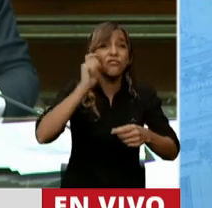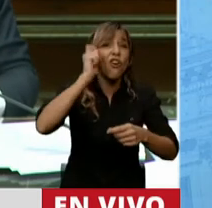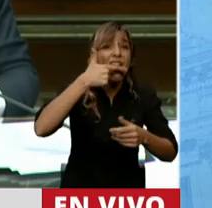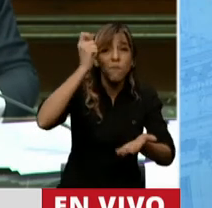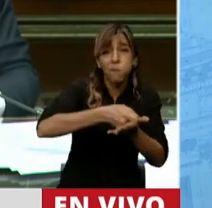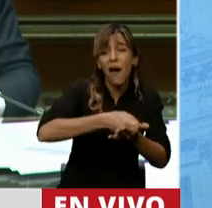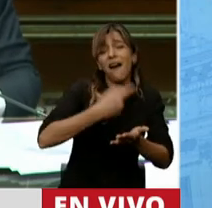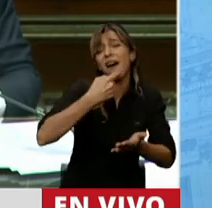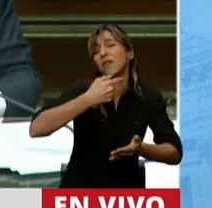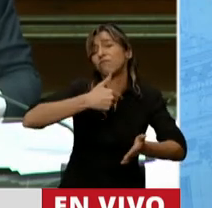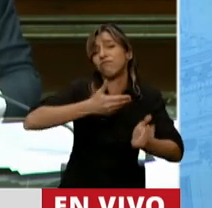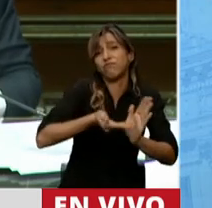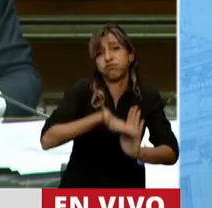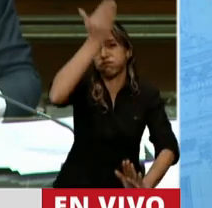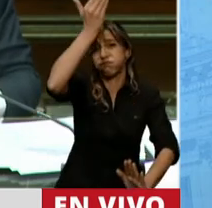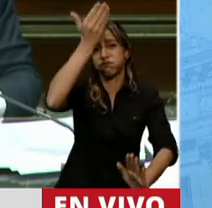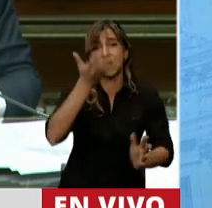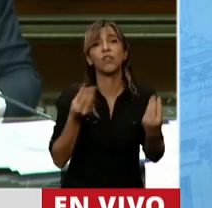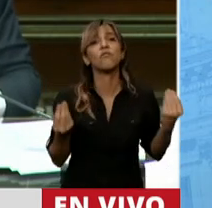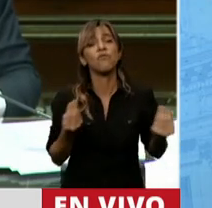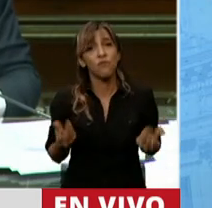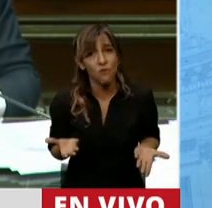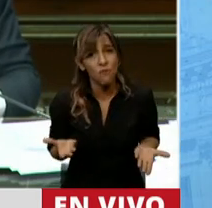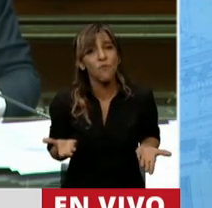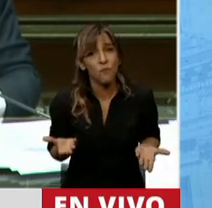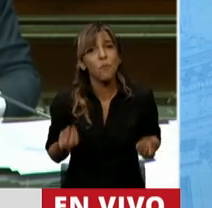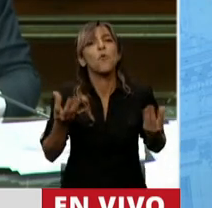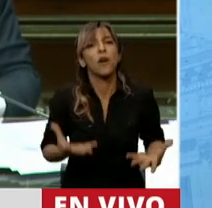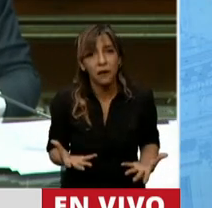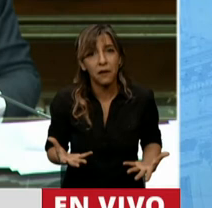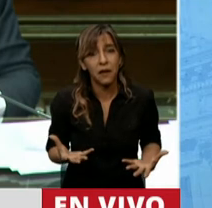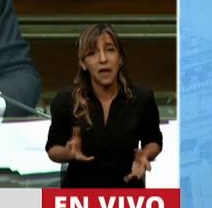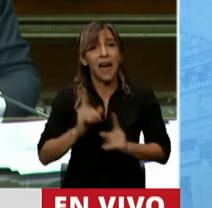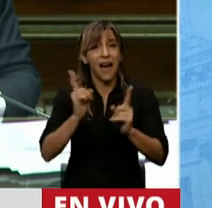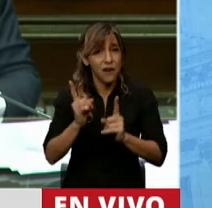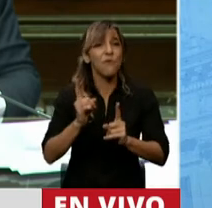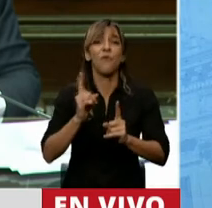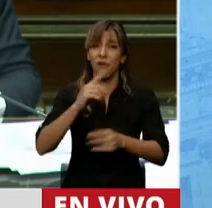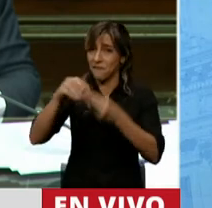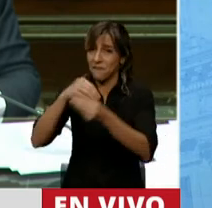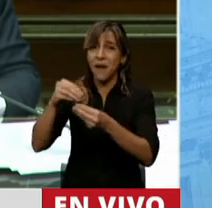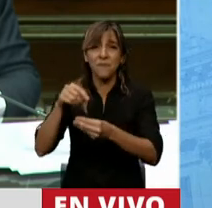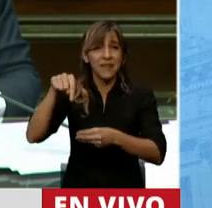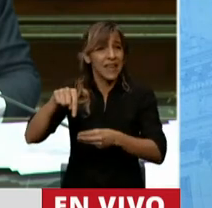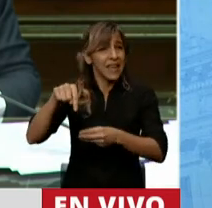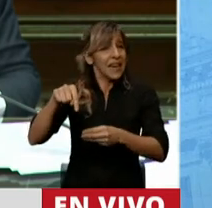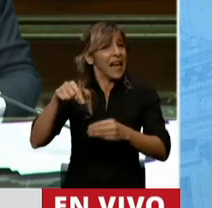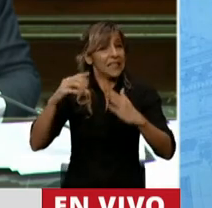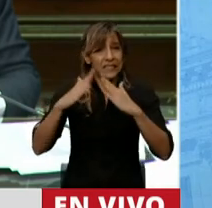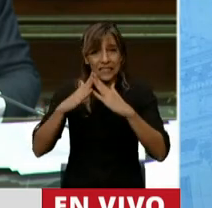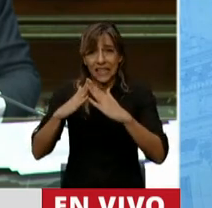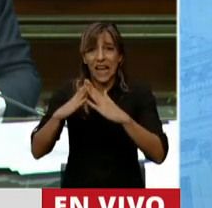Muchas familias tienen niños y niñas y adolescentes vulnerados que están atravesando un duro invierno, muchas veces con bajísimas temperaturas.